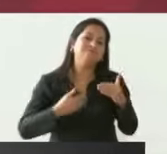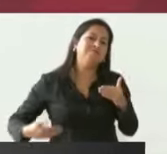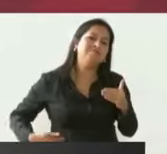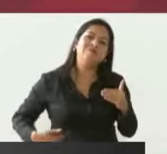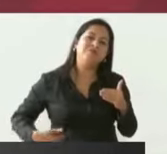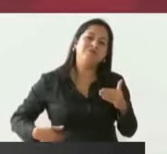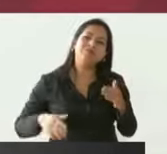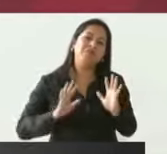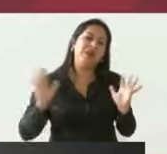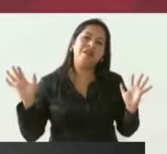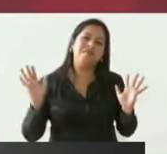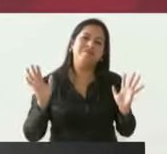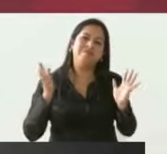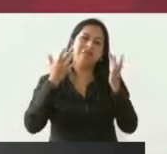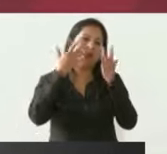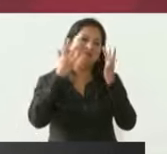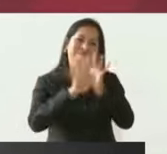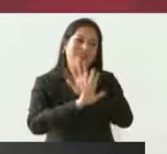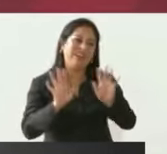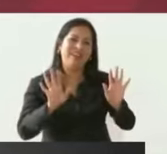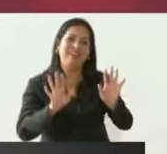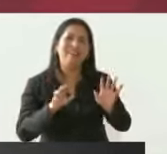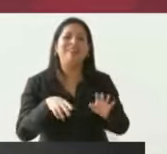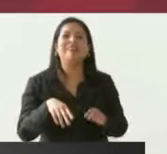a jubilar pero